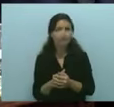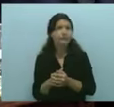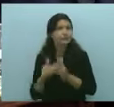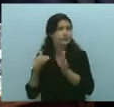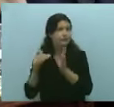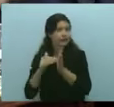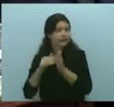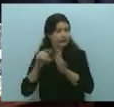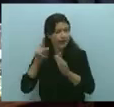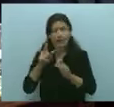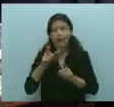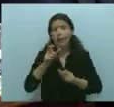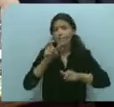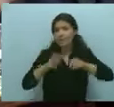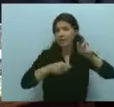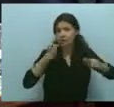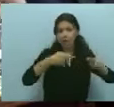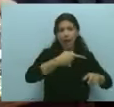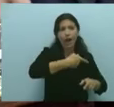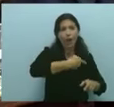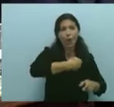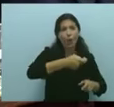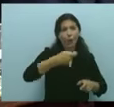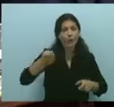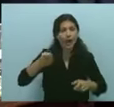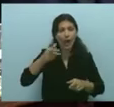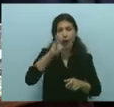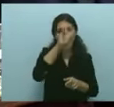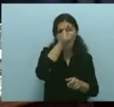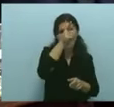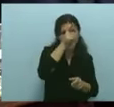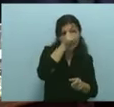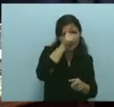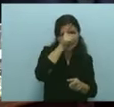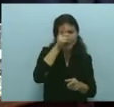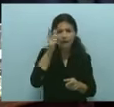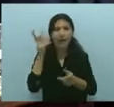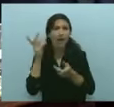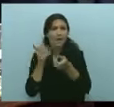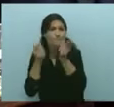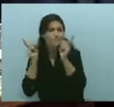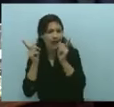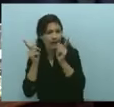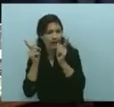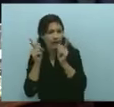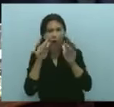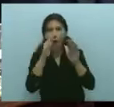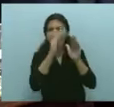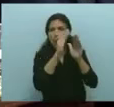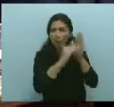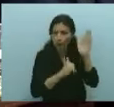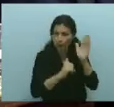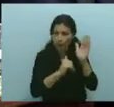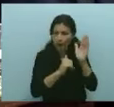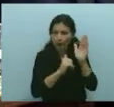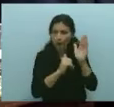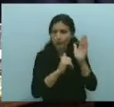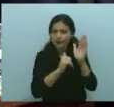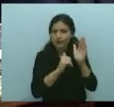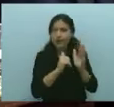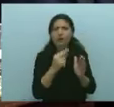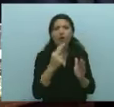jubilados, policías y maestros, le descuentan el 11, o sea que es el 82 del 89.